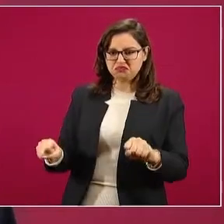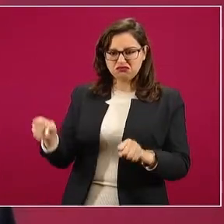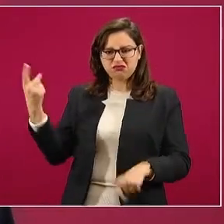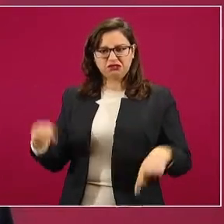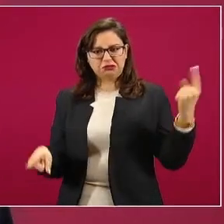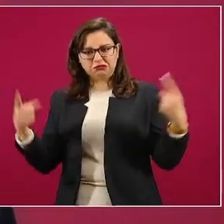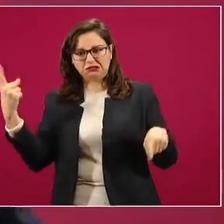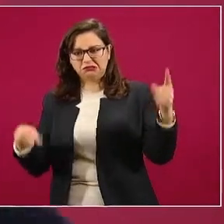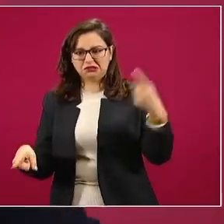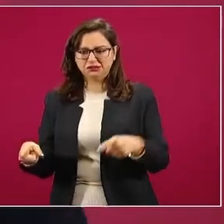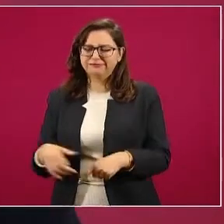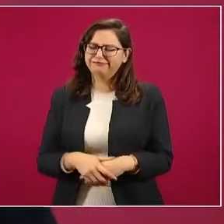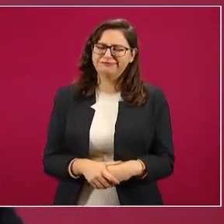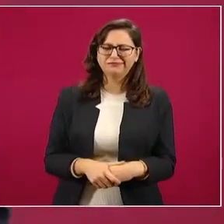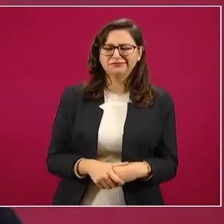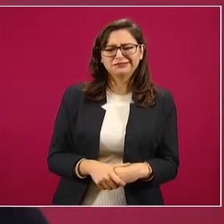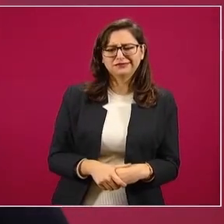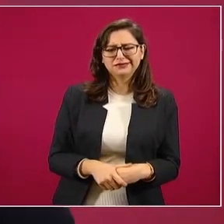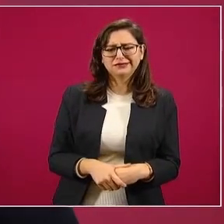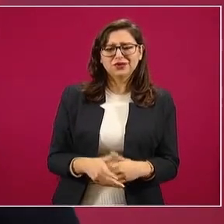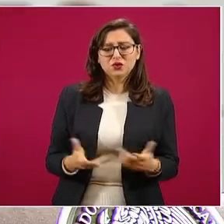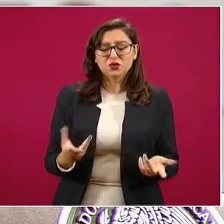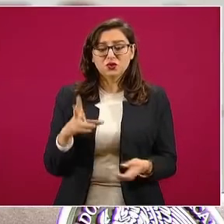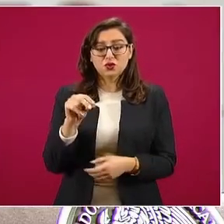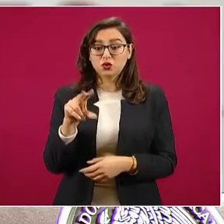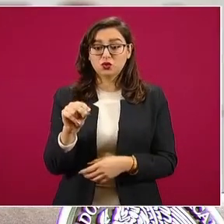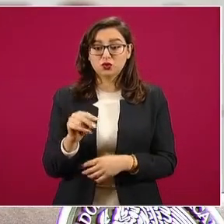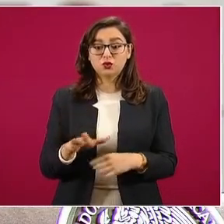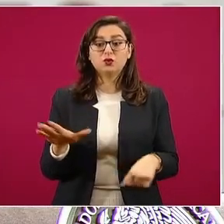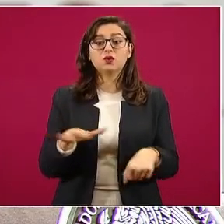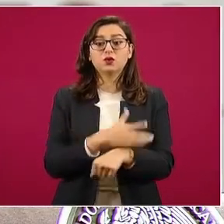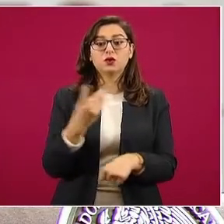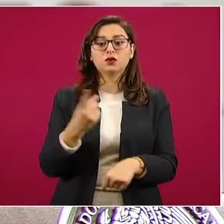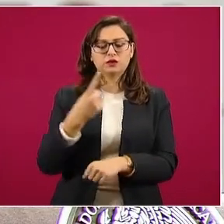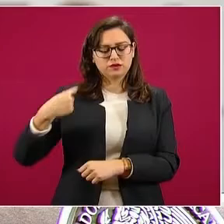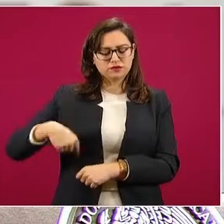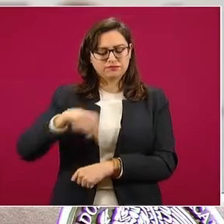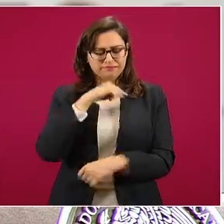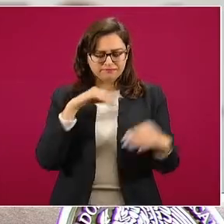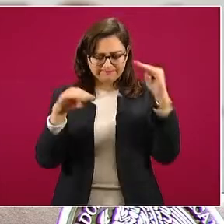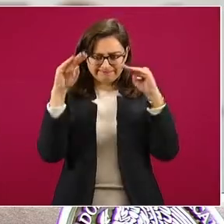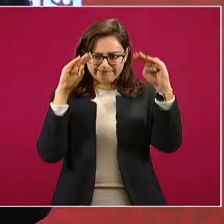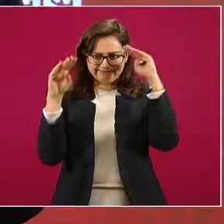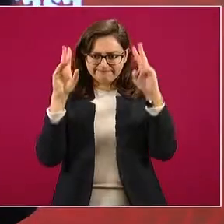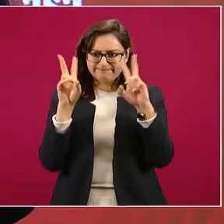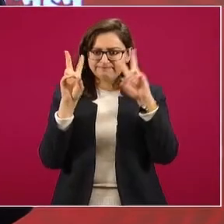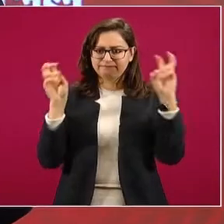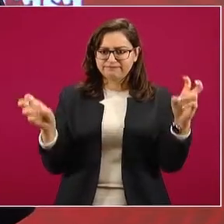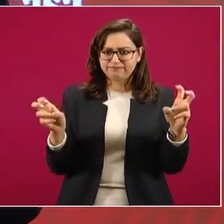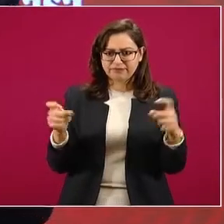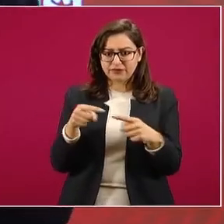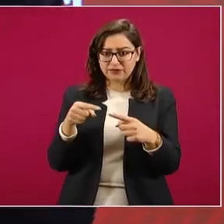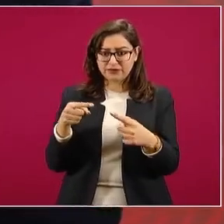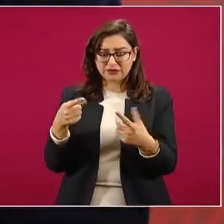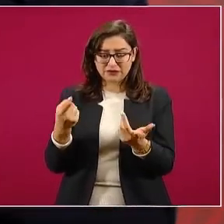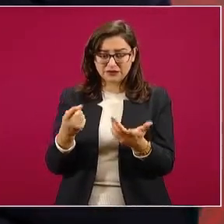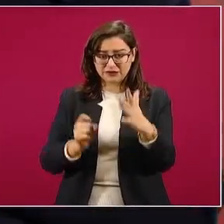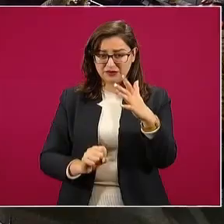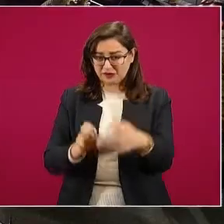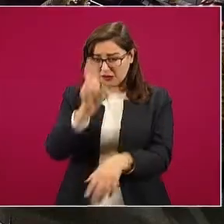en el marco de nuestra concepción de prohibido prohibir,